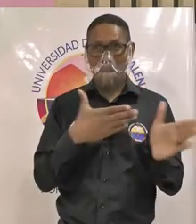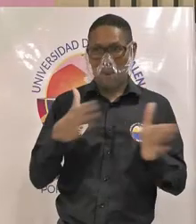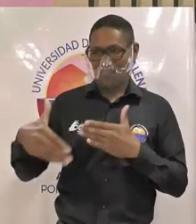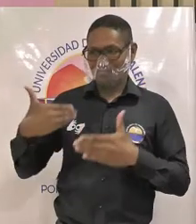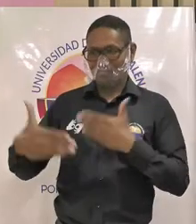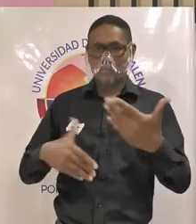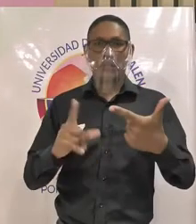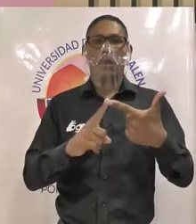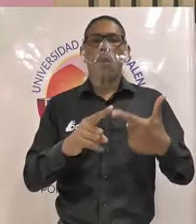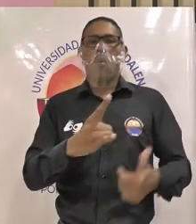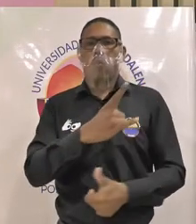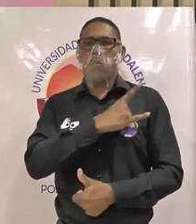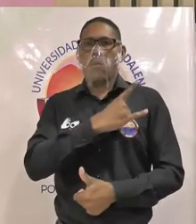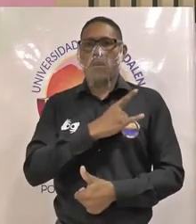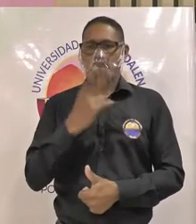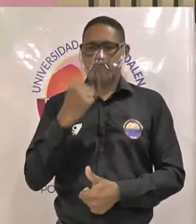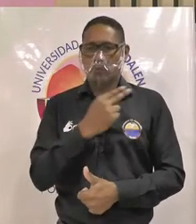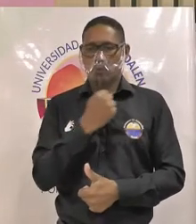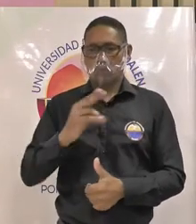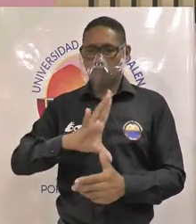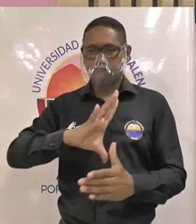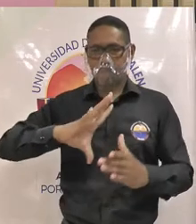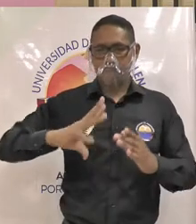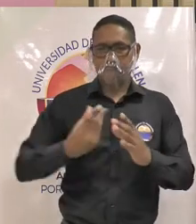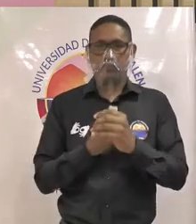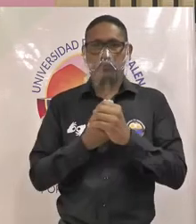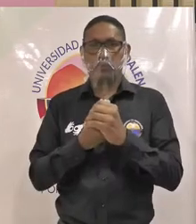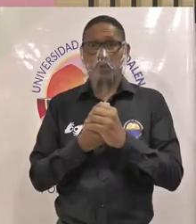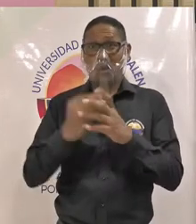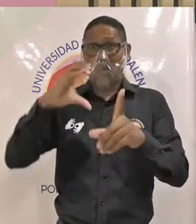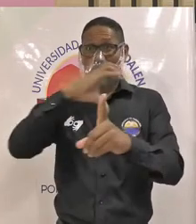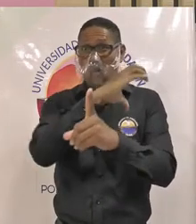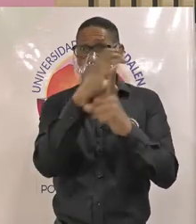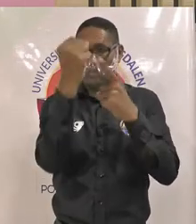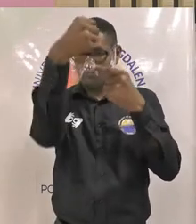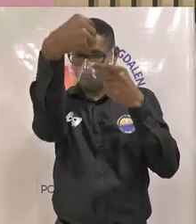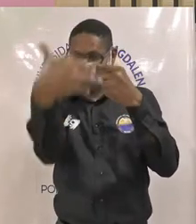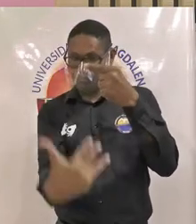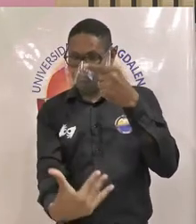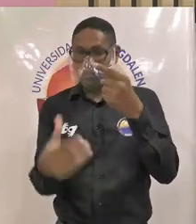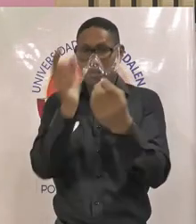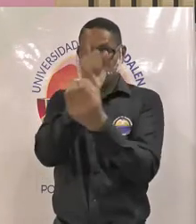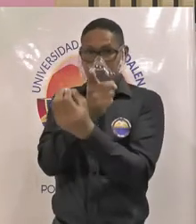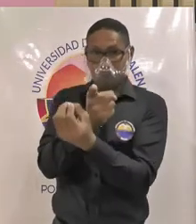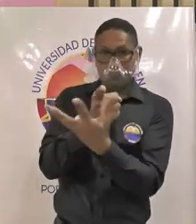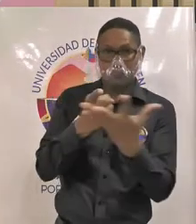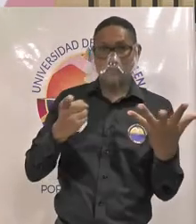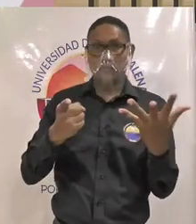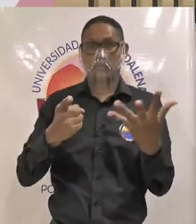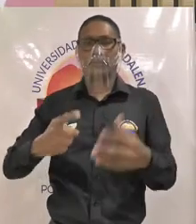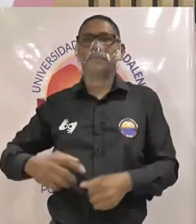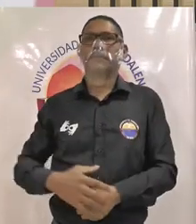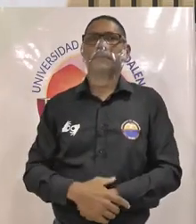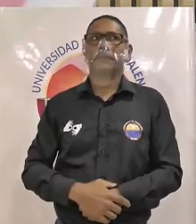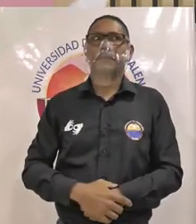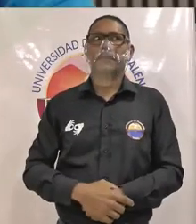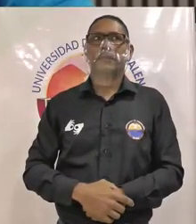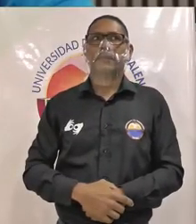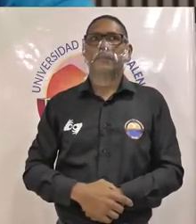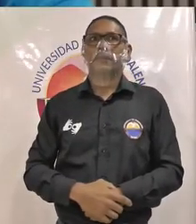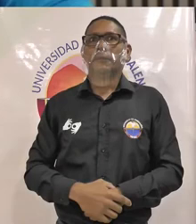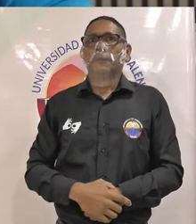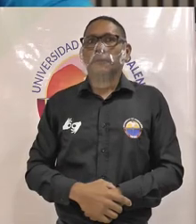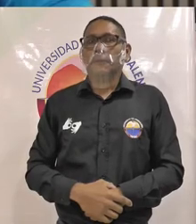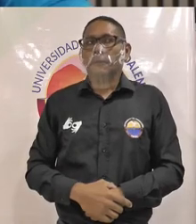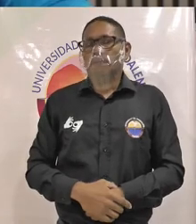universidad comprometida con la inclusión la interculturalidad y la pluriversidad nosotros más que